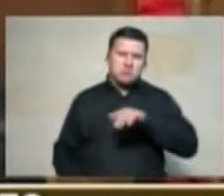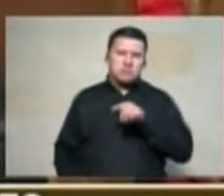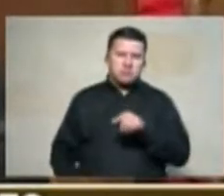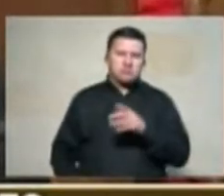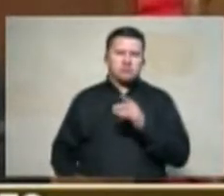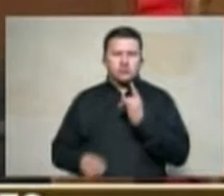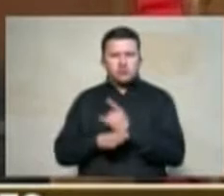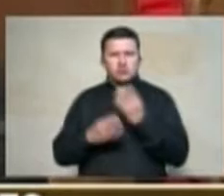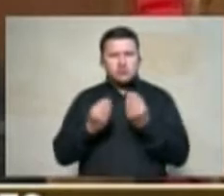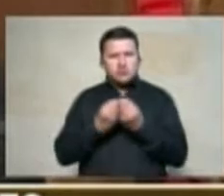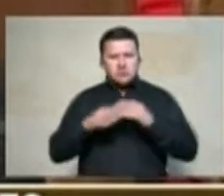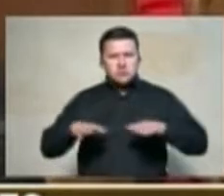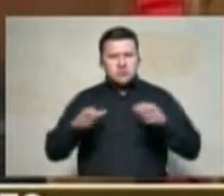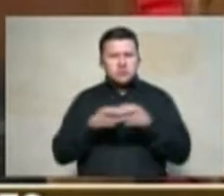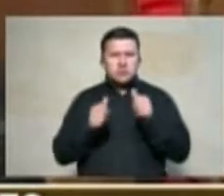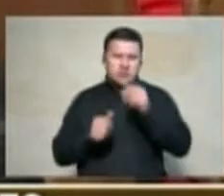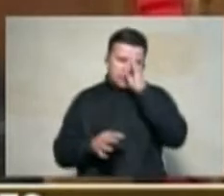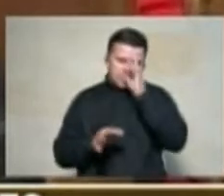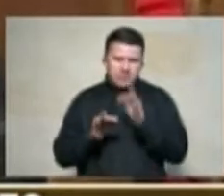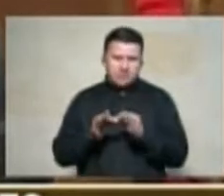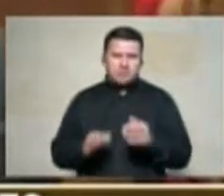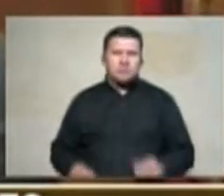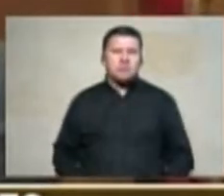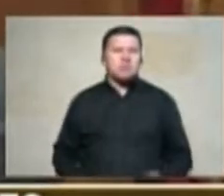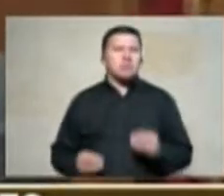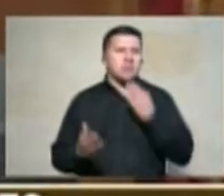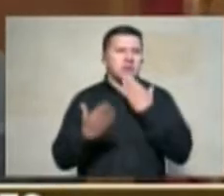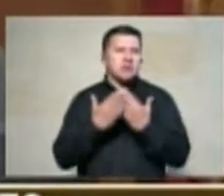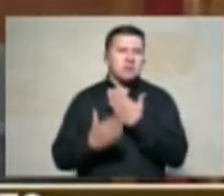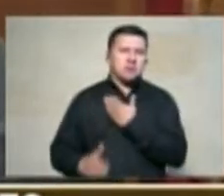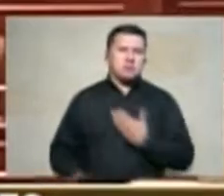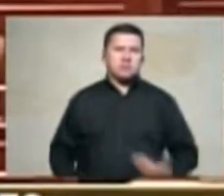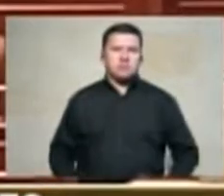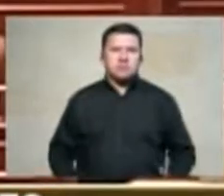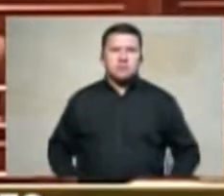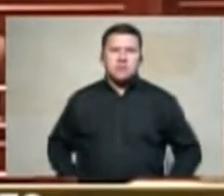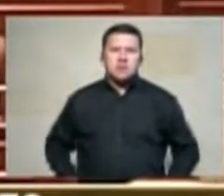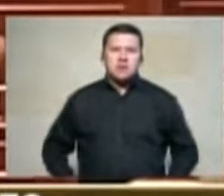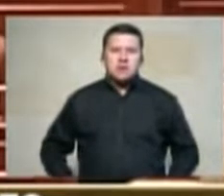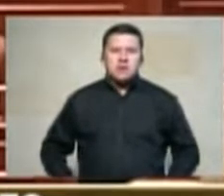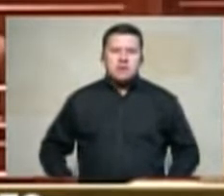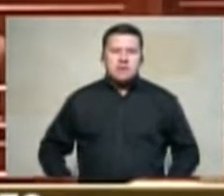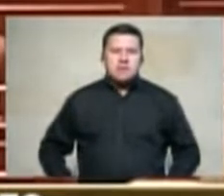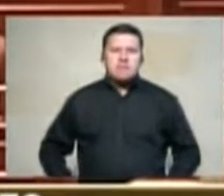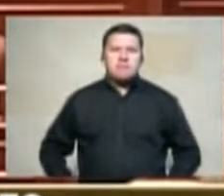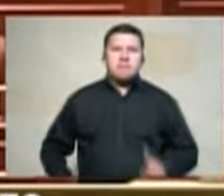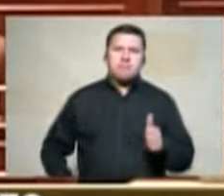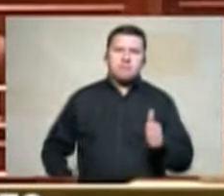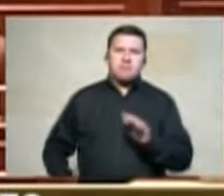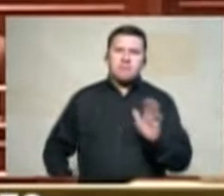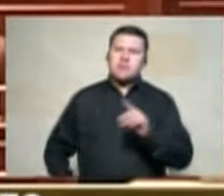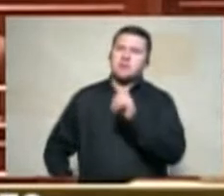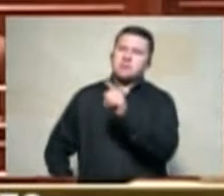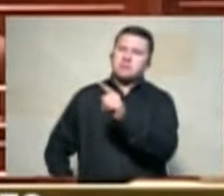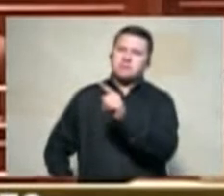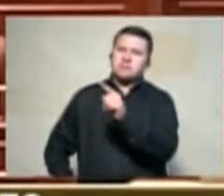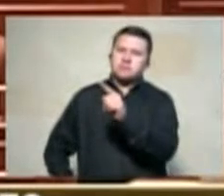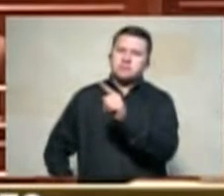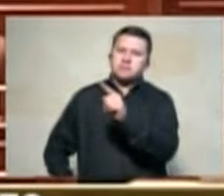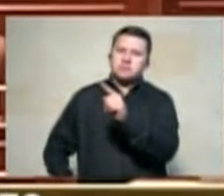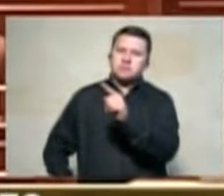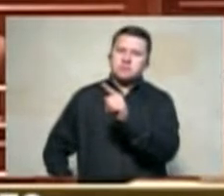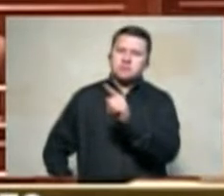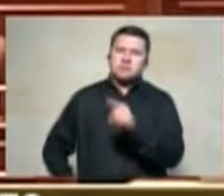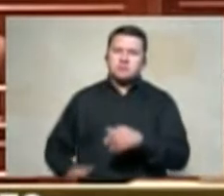buena fe muchas gracias presidente muy bien vamos entonces a dar el uso de la palabra si nadie